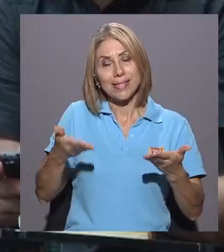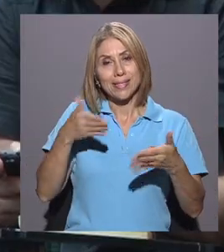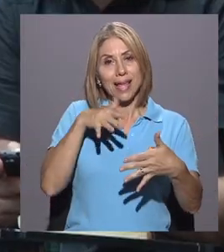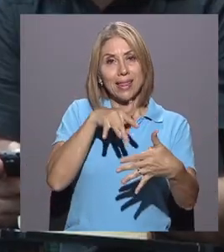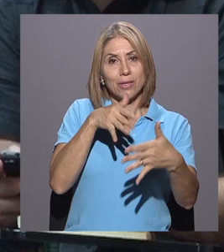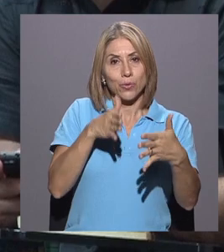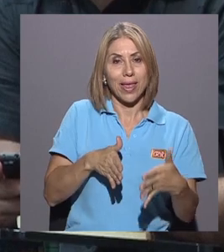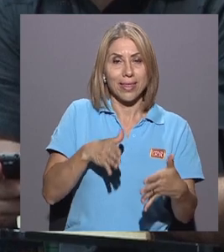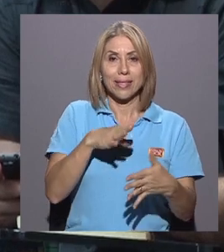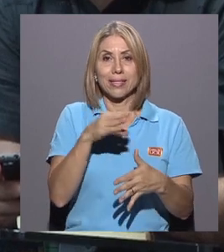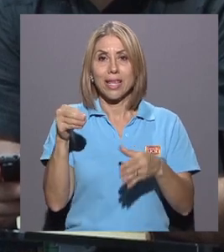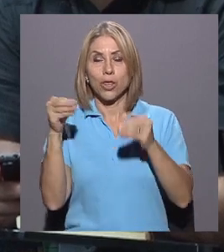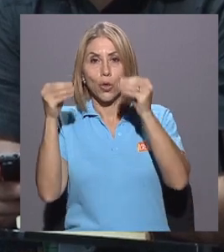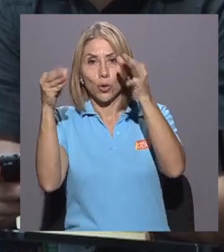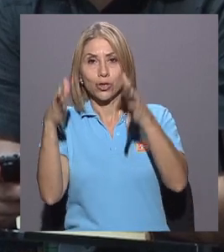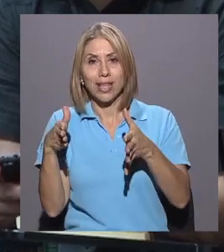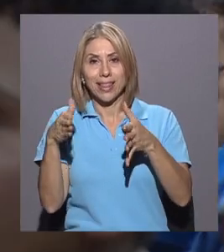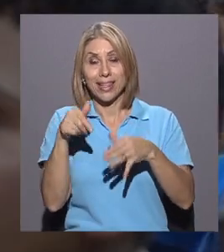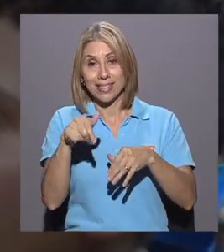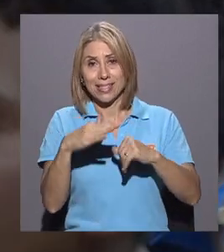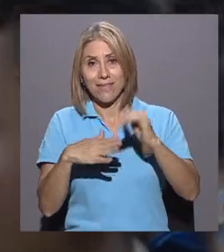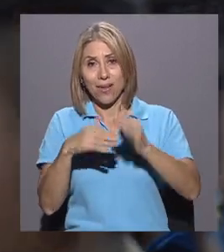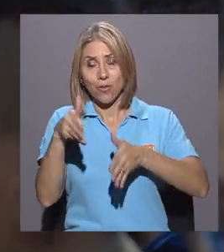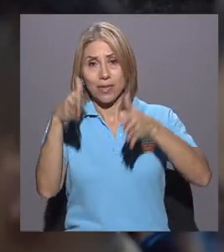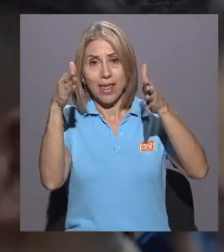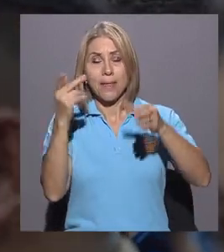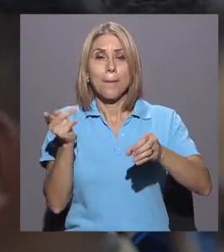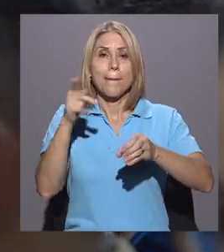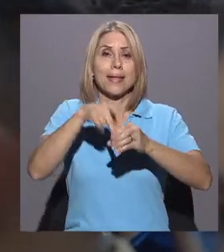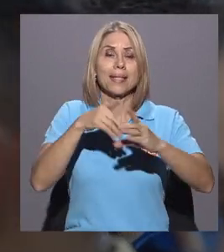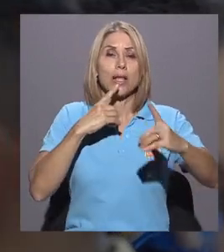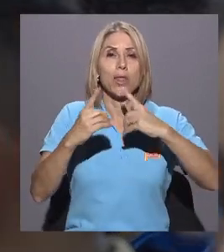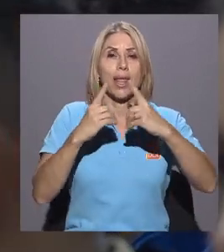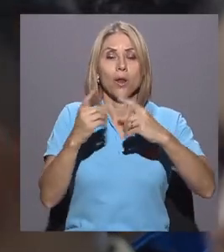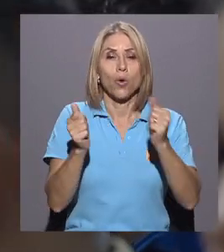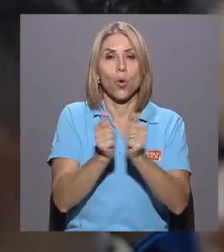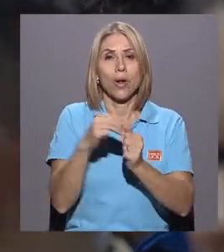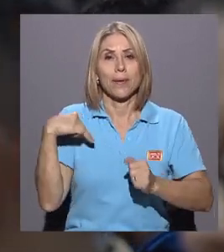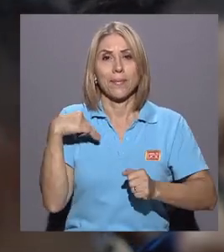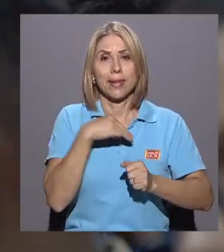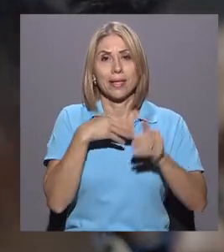estudiantes y docentes de la facultad quienes participaron del diálogo con el ministro.